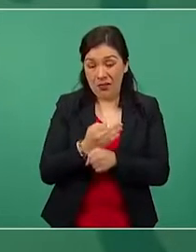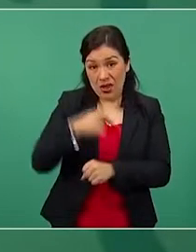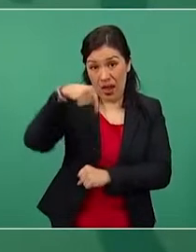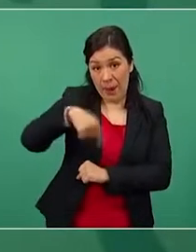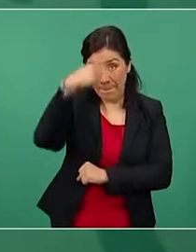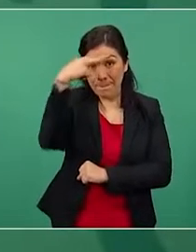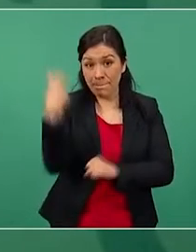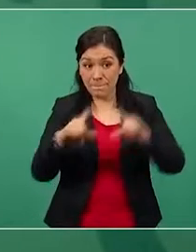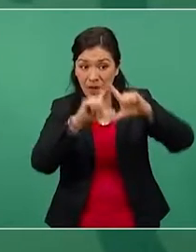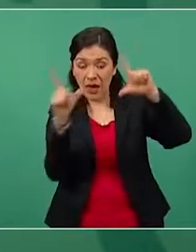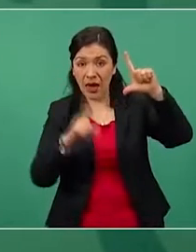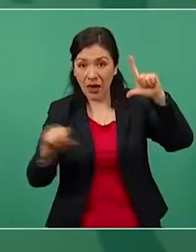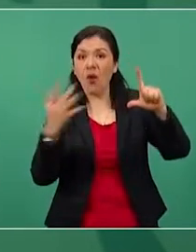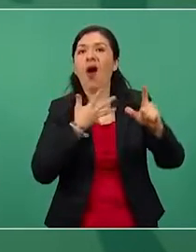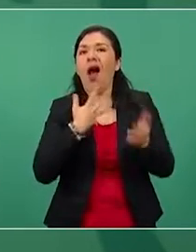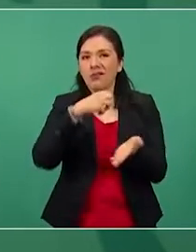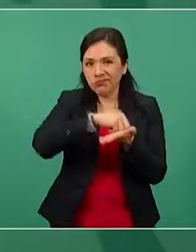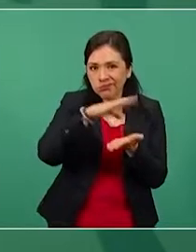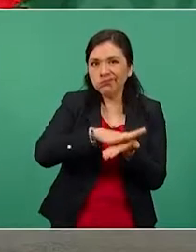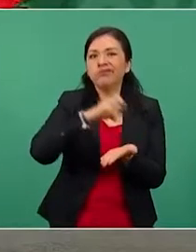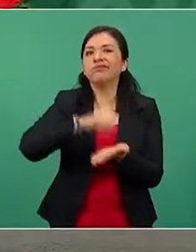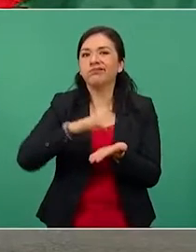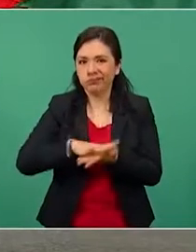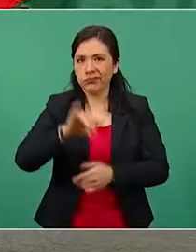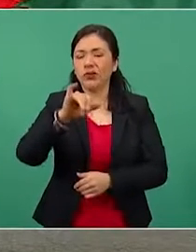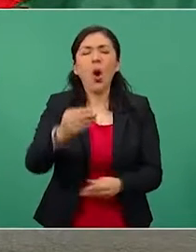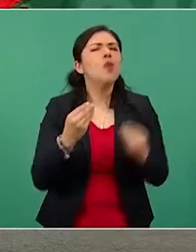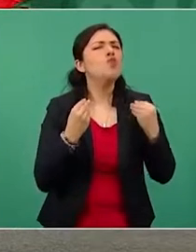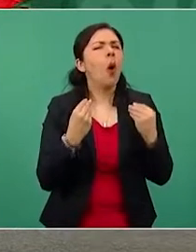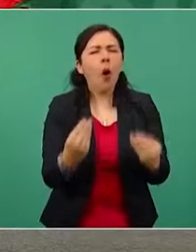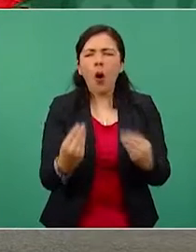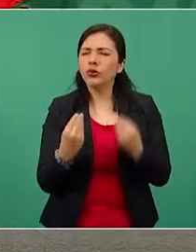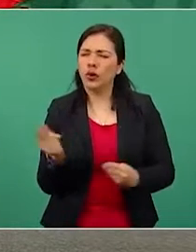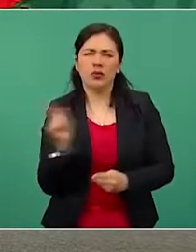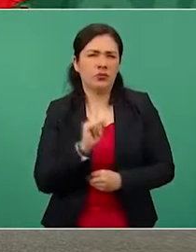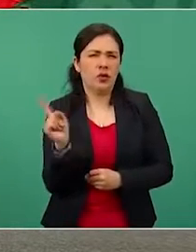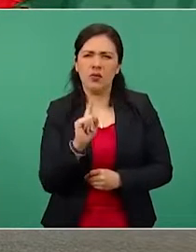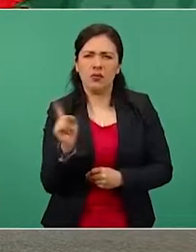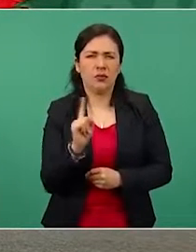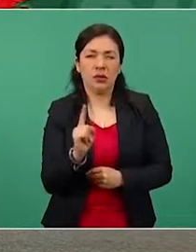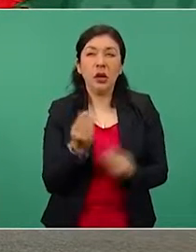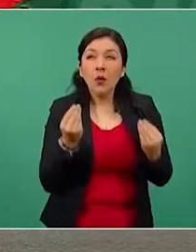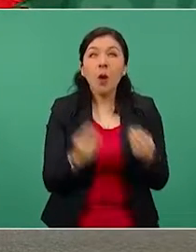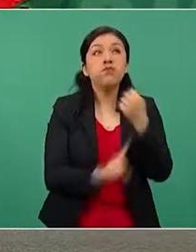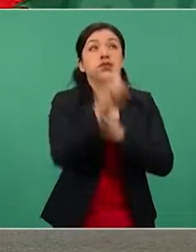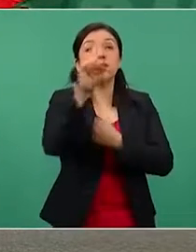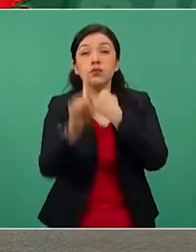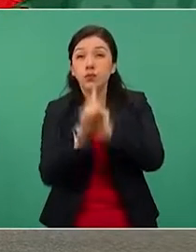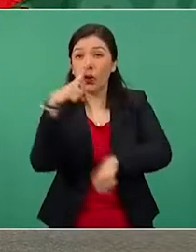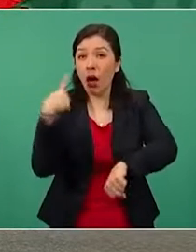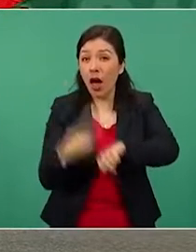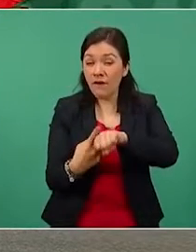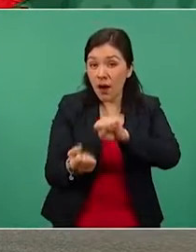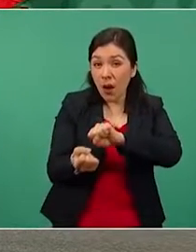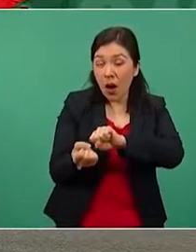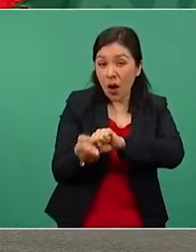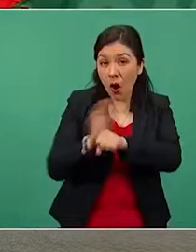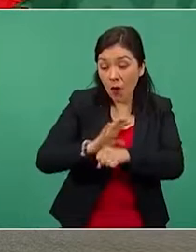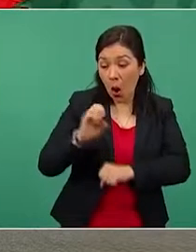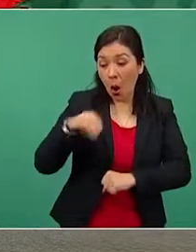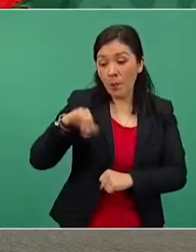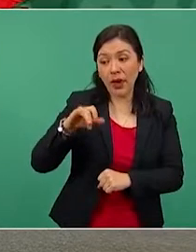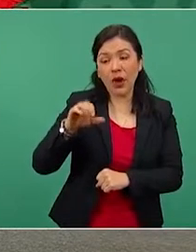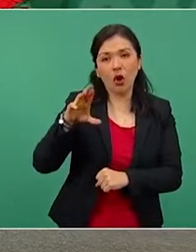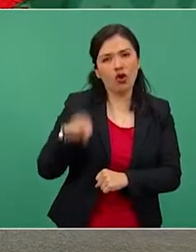México, no mucho, no son muchos los casos. Lo que